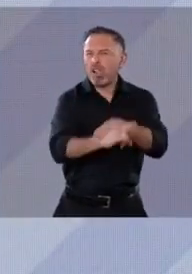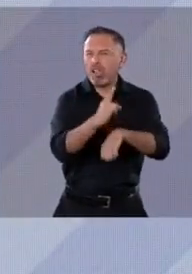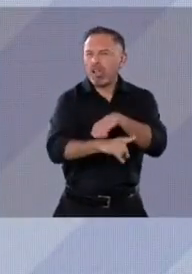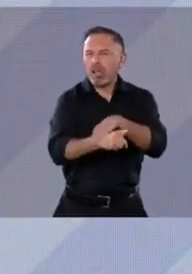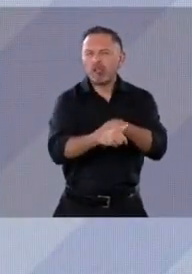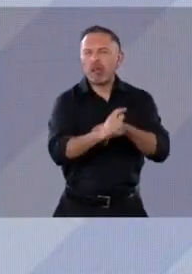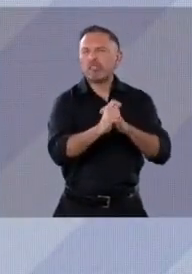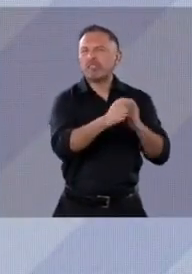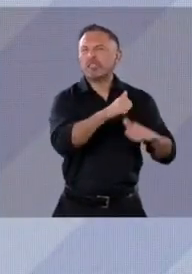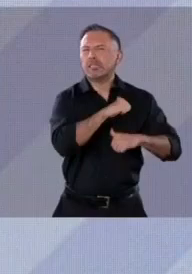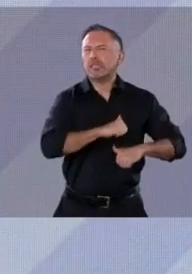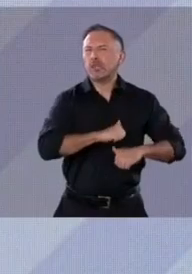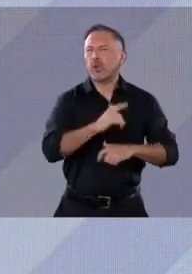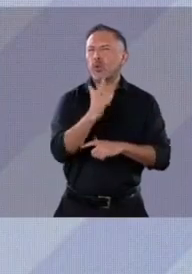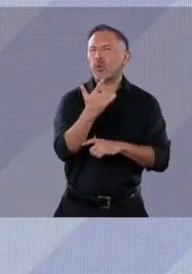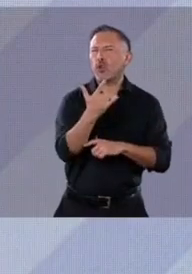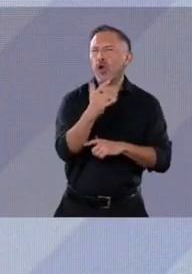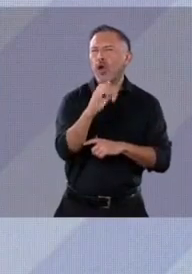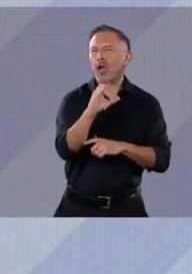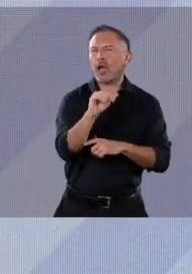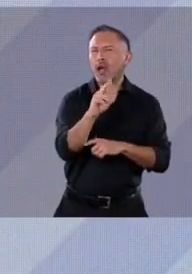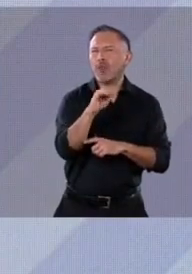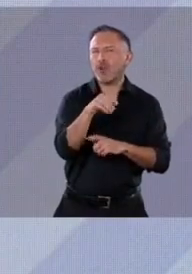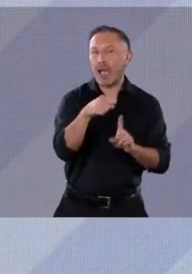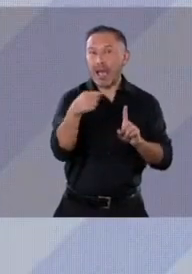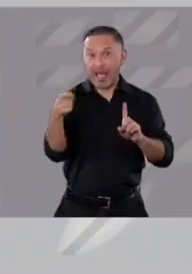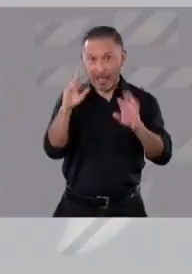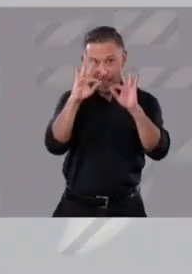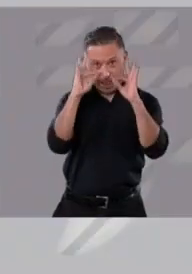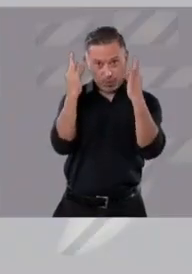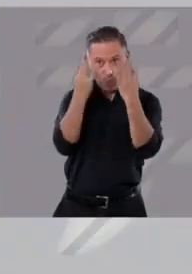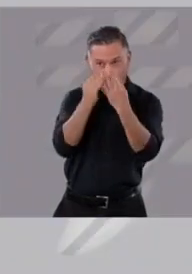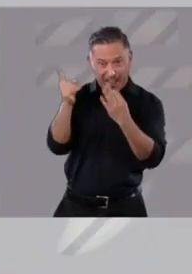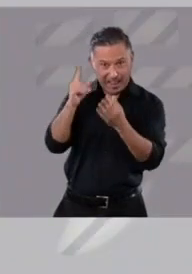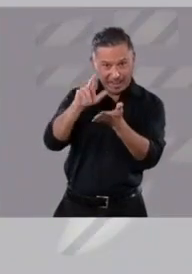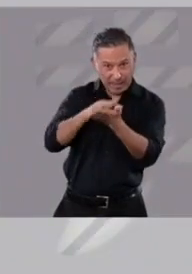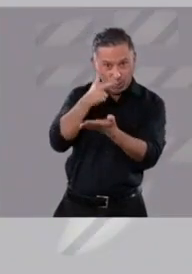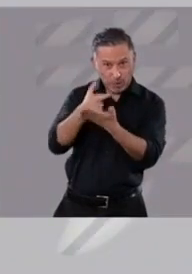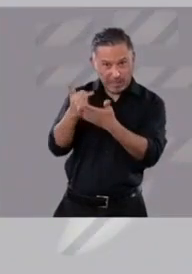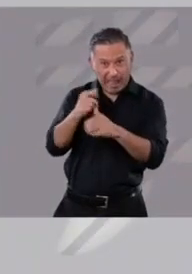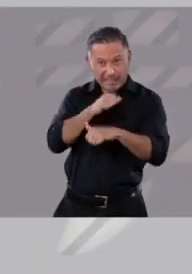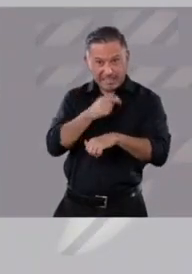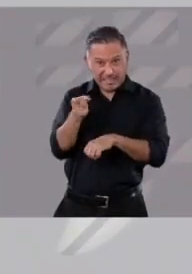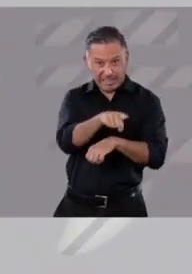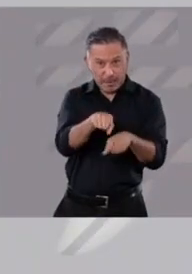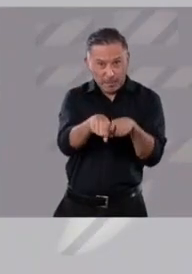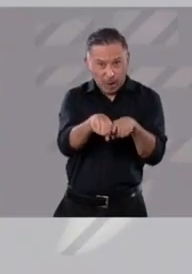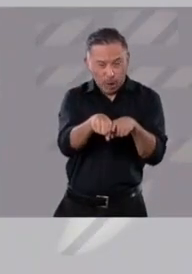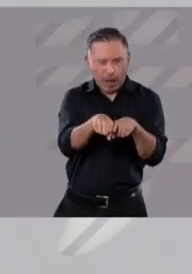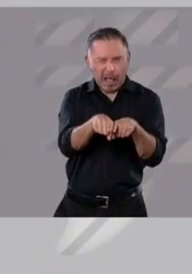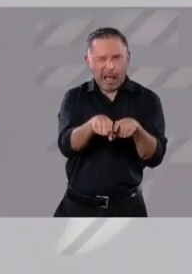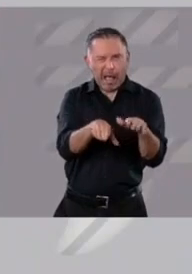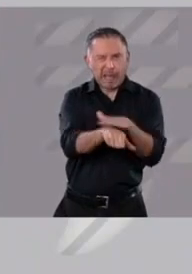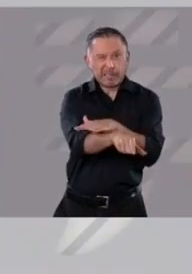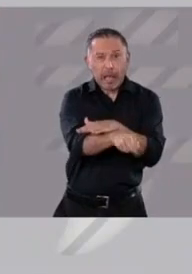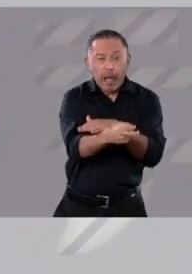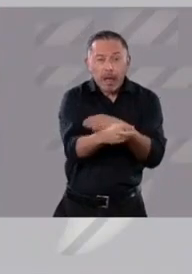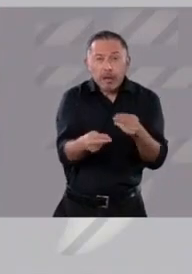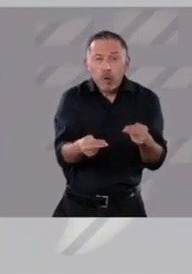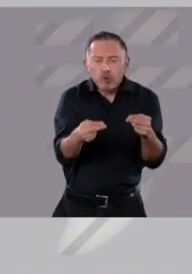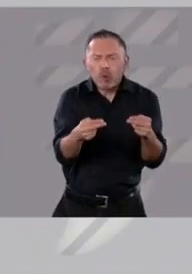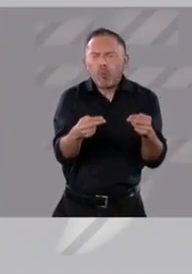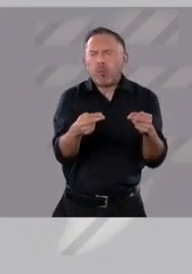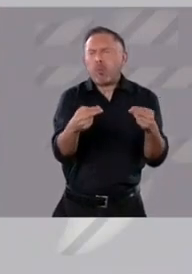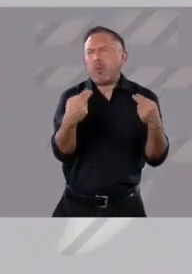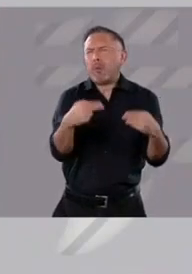hermano de Sergio Carmona, administrador de la aduana de Reynosa. Este negocio provocó un quebranto de